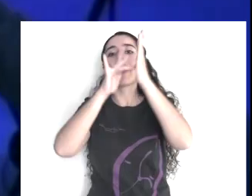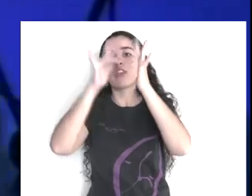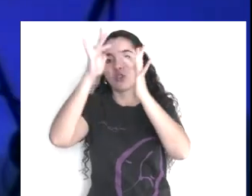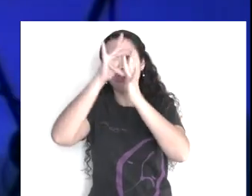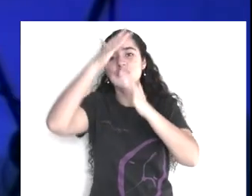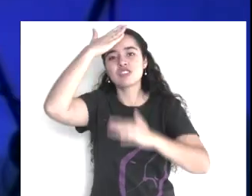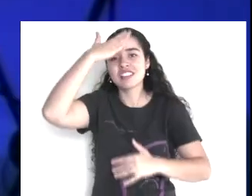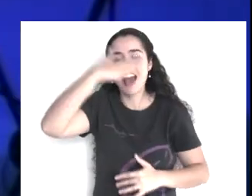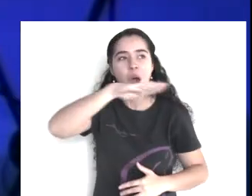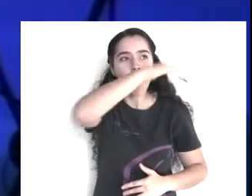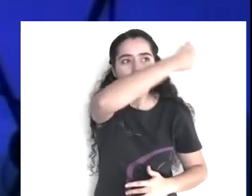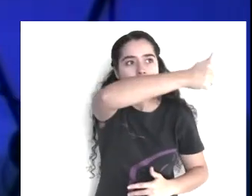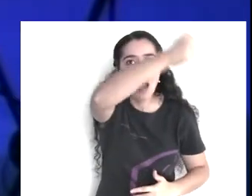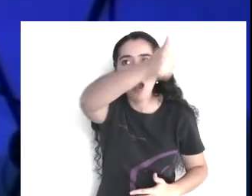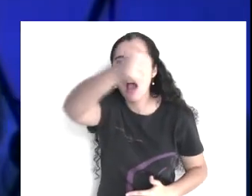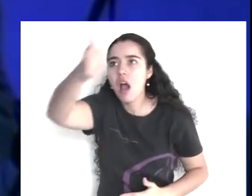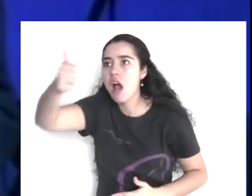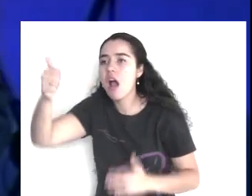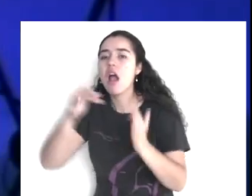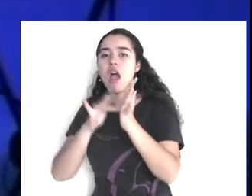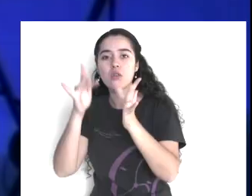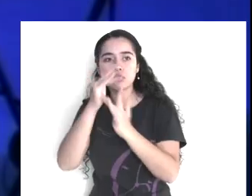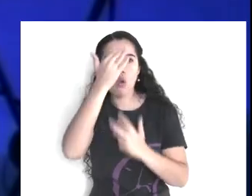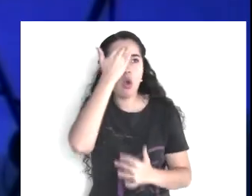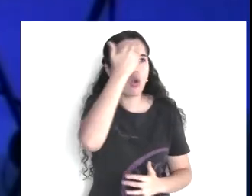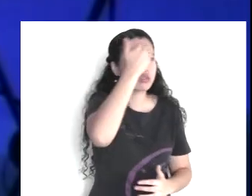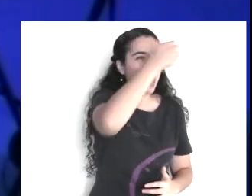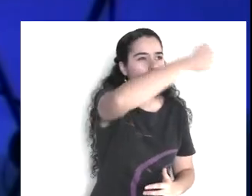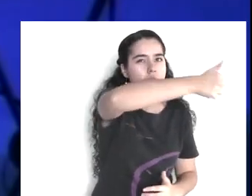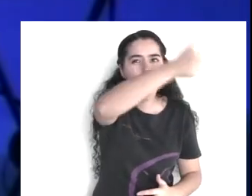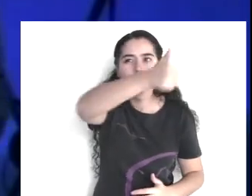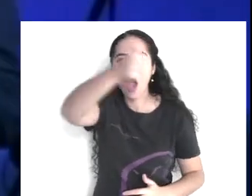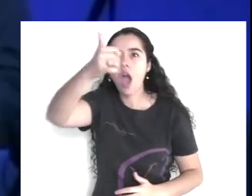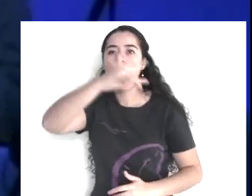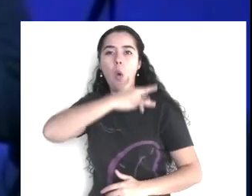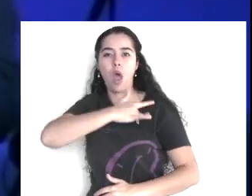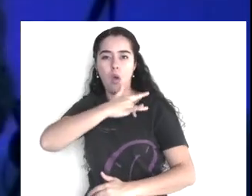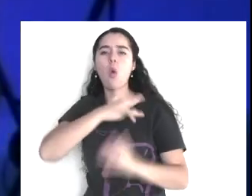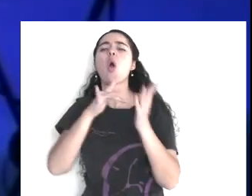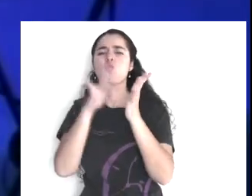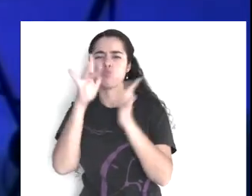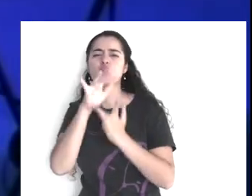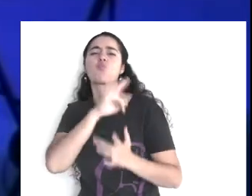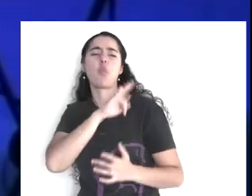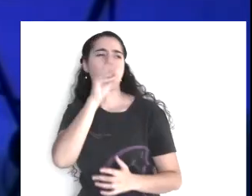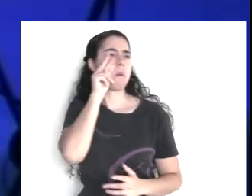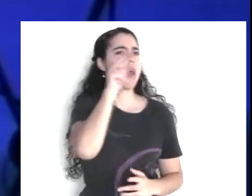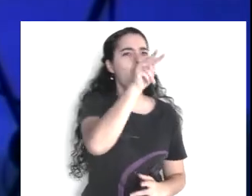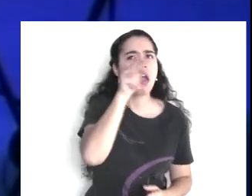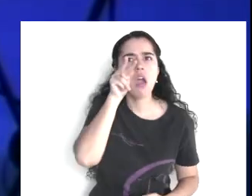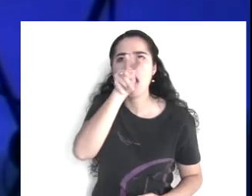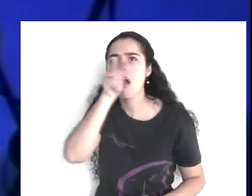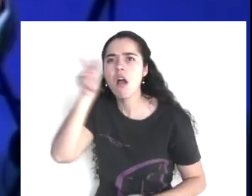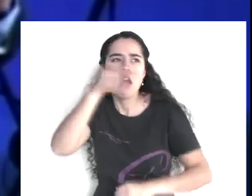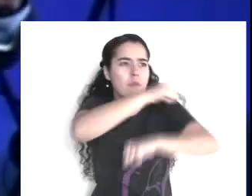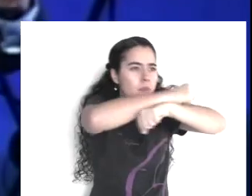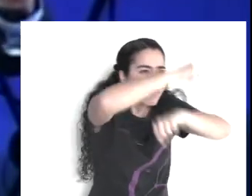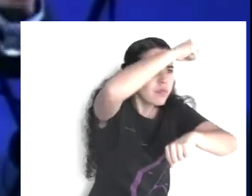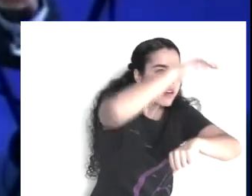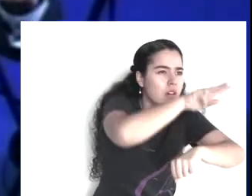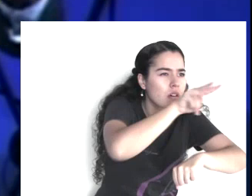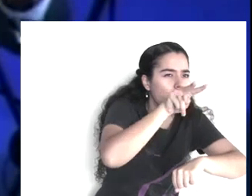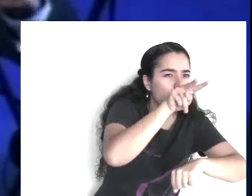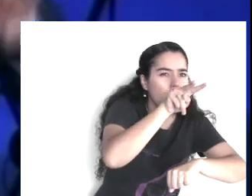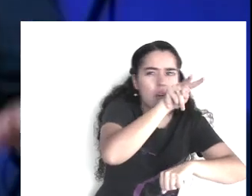nosotros no. Esa es nuestra gran desventaja. Por eso Jesús se toma el tiempo y enseña. Dice, no, no